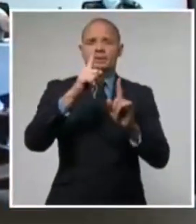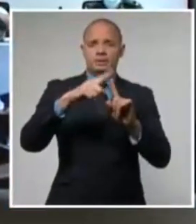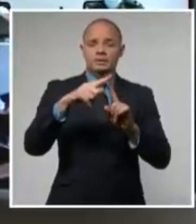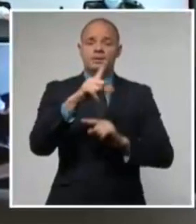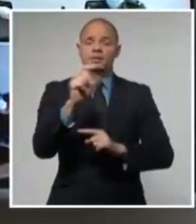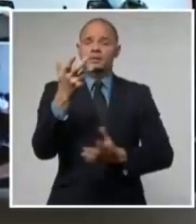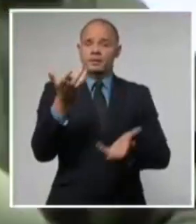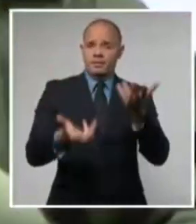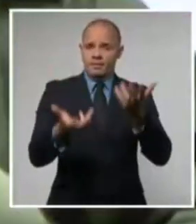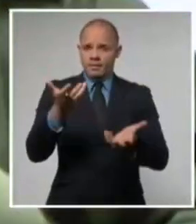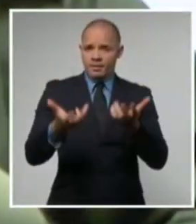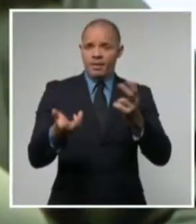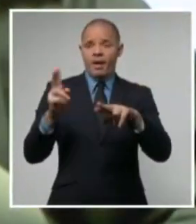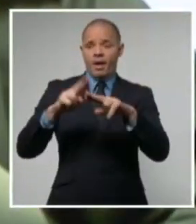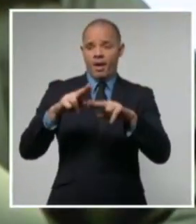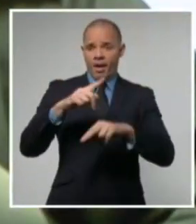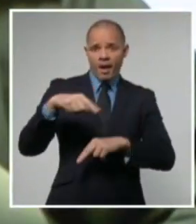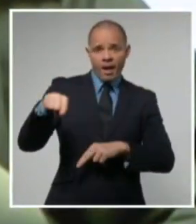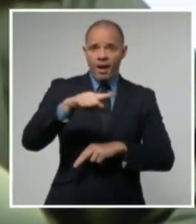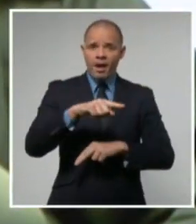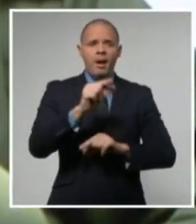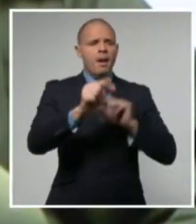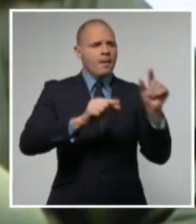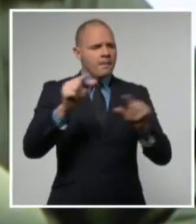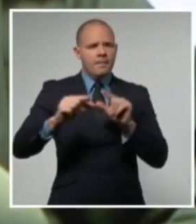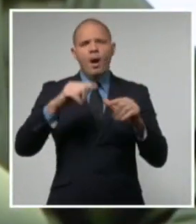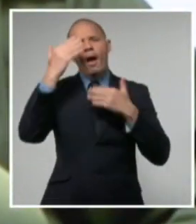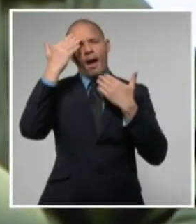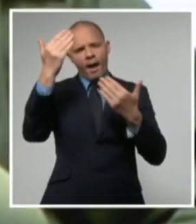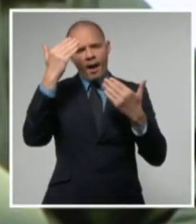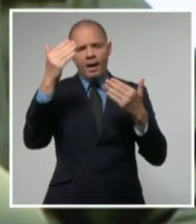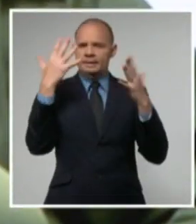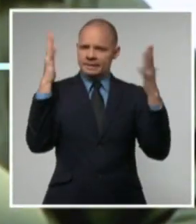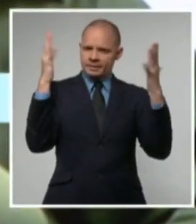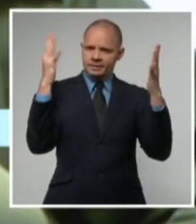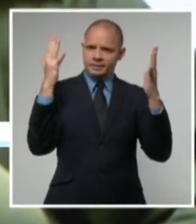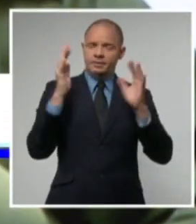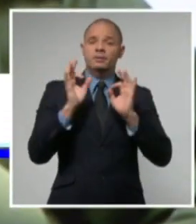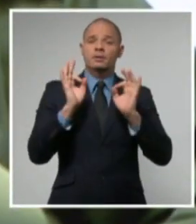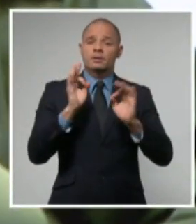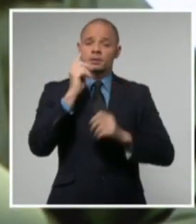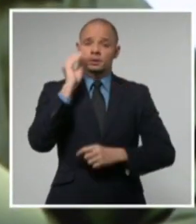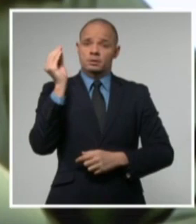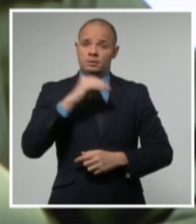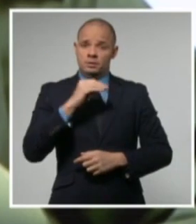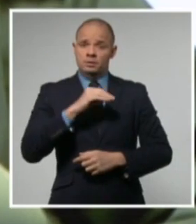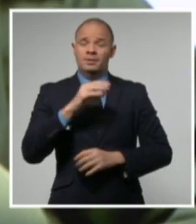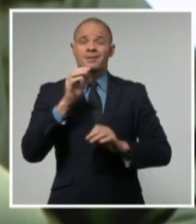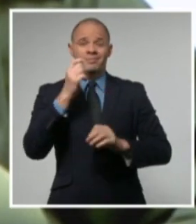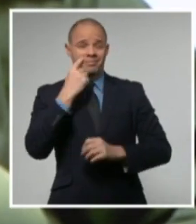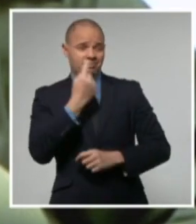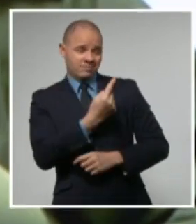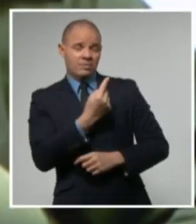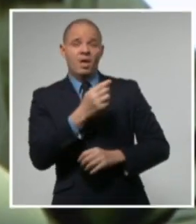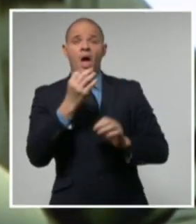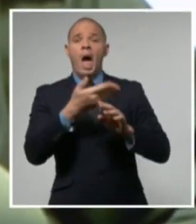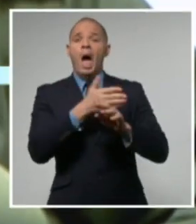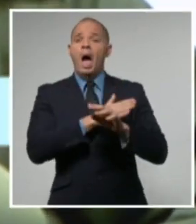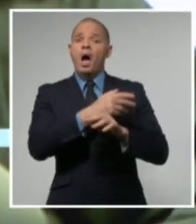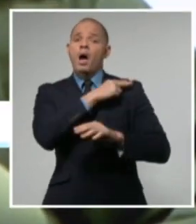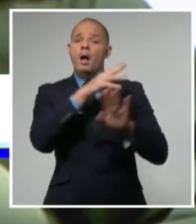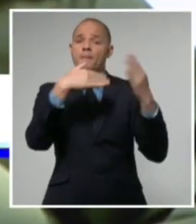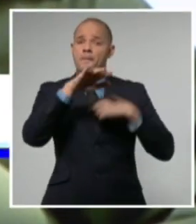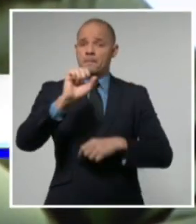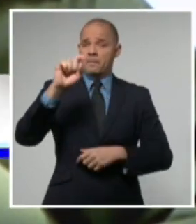mediante videoconferencia. Yo creo que las palabras finales del primer ministro tienen que ser la expresión de lo que nos